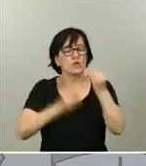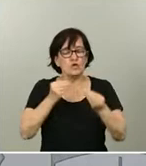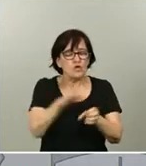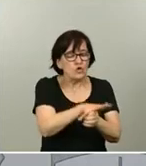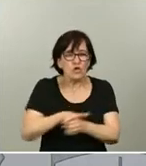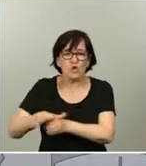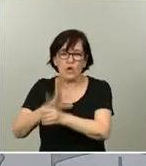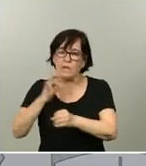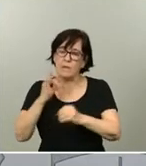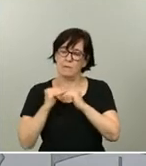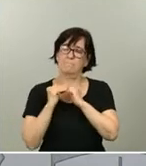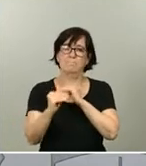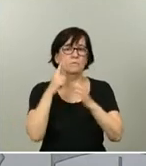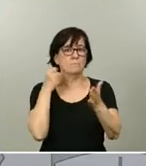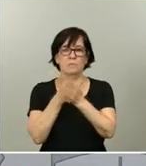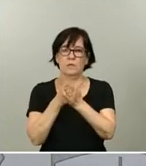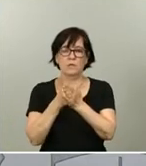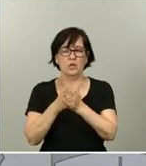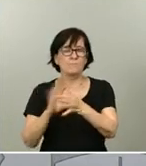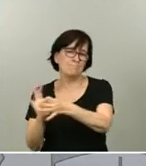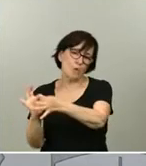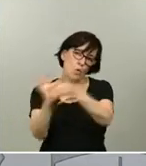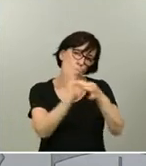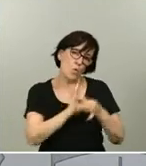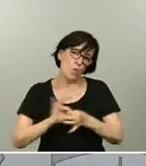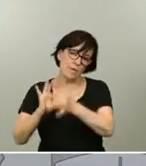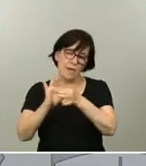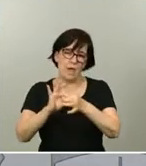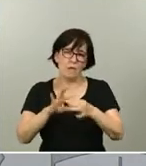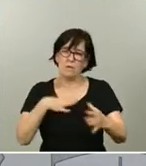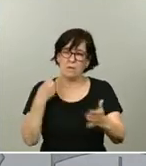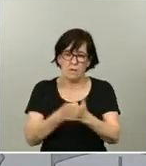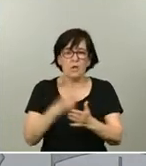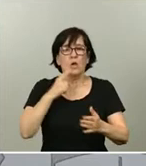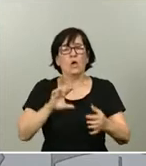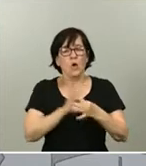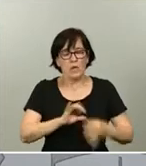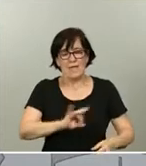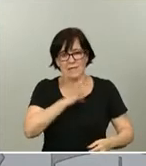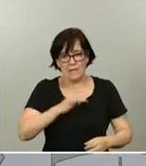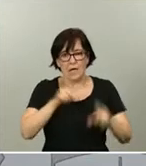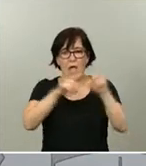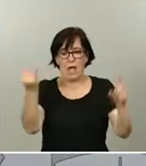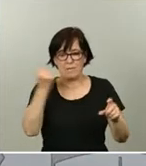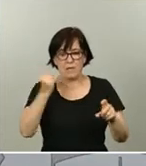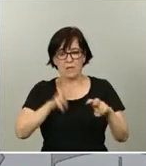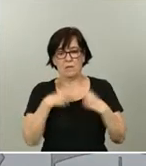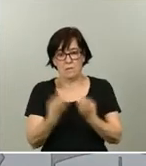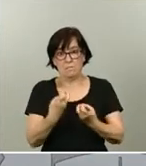en el máximo grado de unidad posible. Unidad con sindicatos y empresarios en la mesa para el empleo,